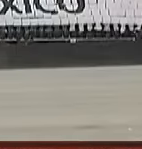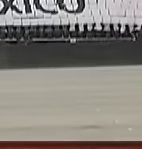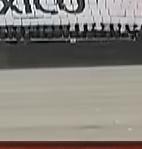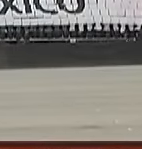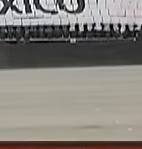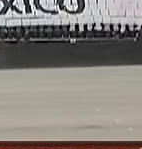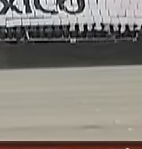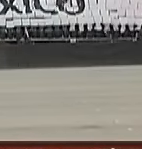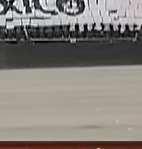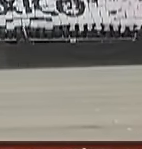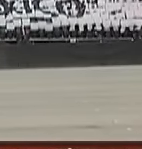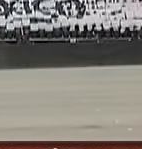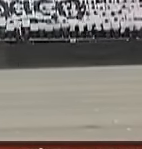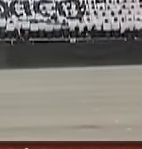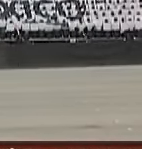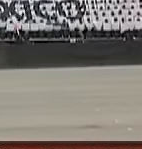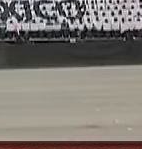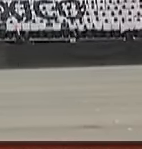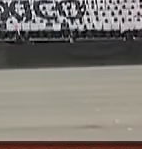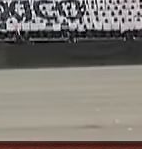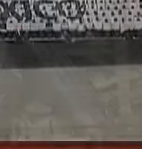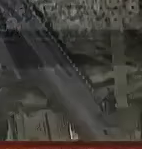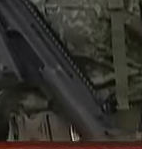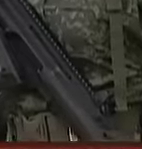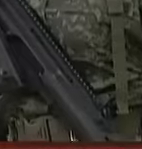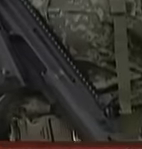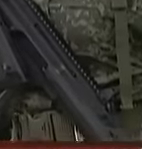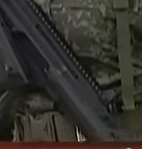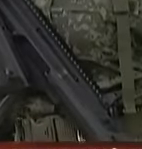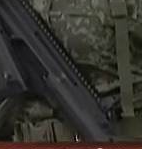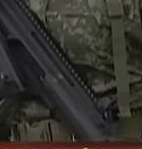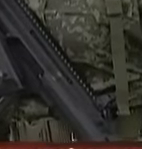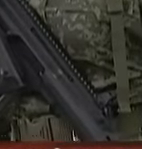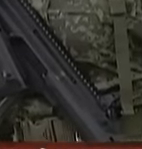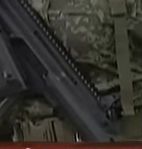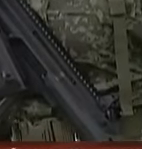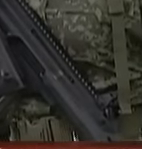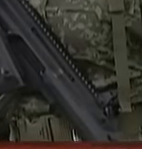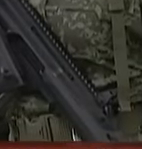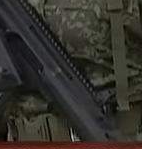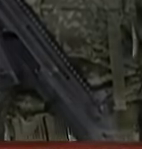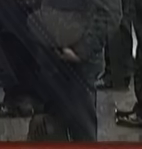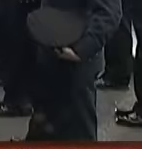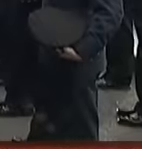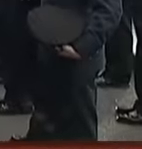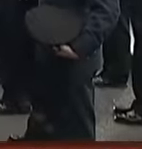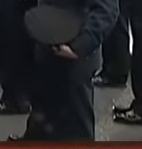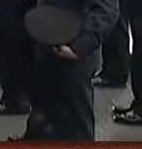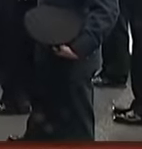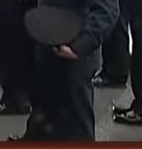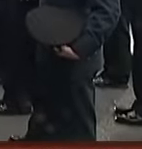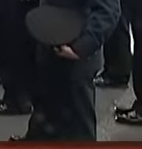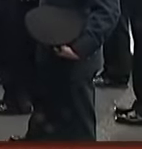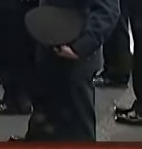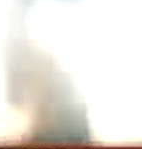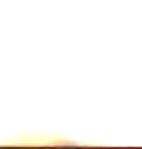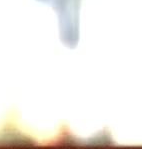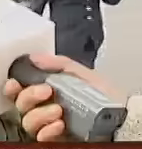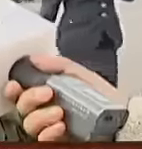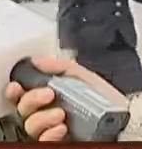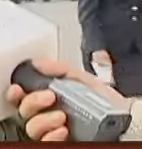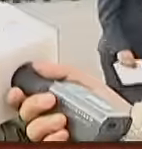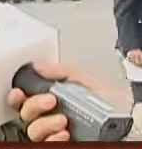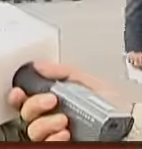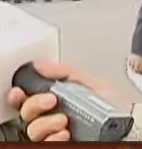En la base militar Número 1A De la Ciudad de México Policías militares Practican 5 horas diarias Las formaciones Que harán durante el recorrido